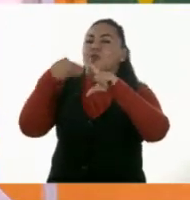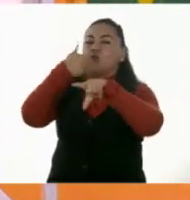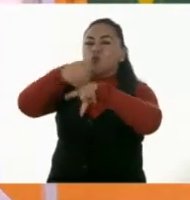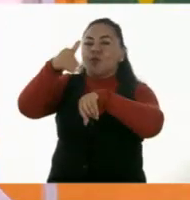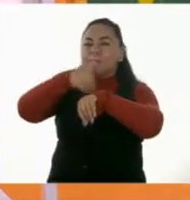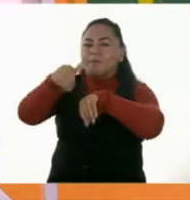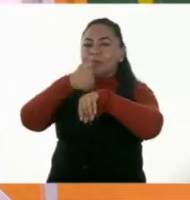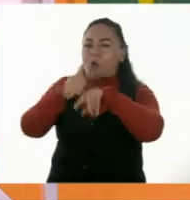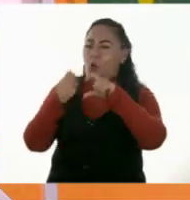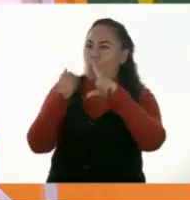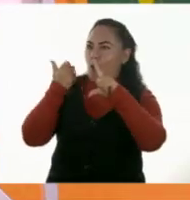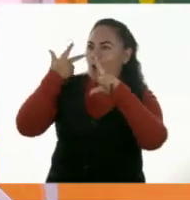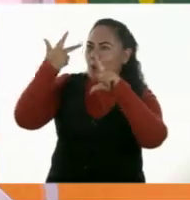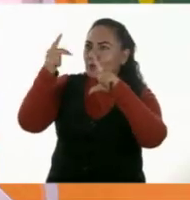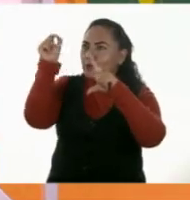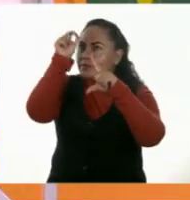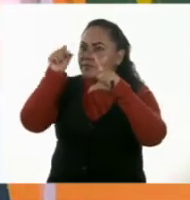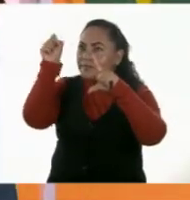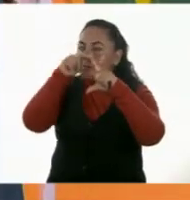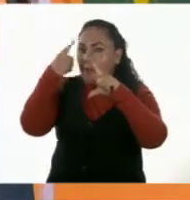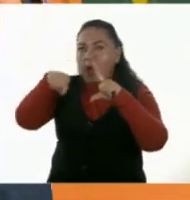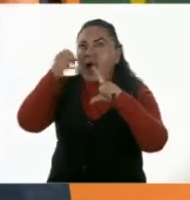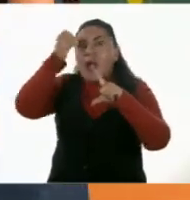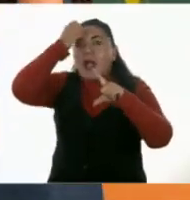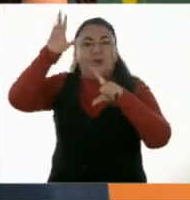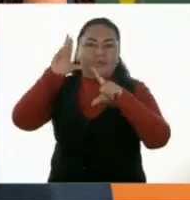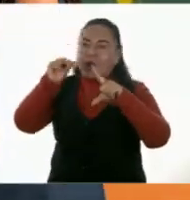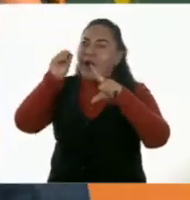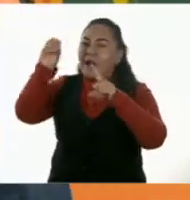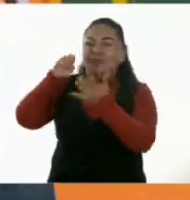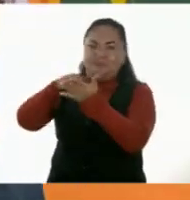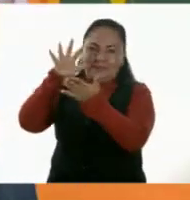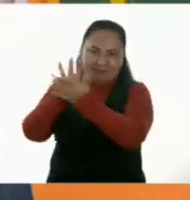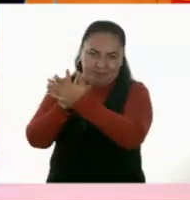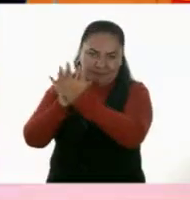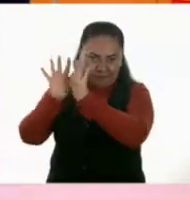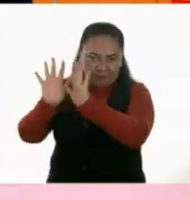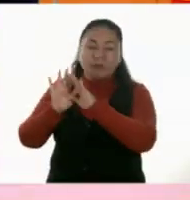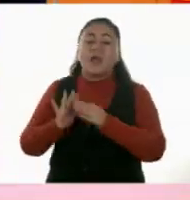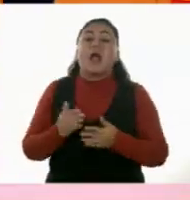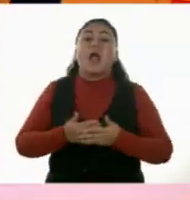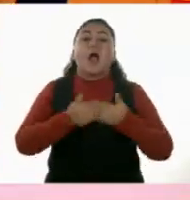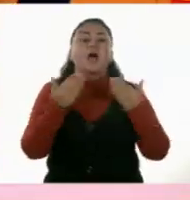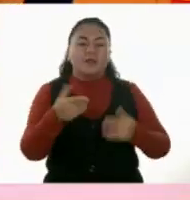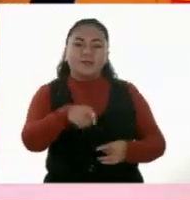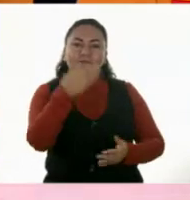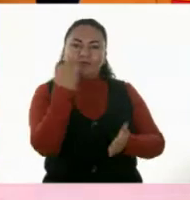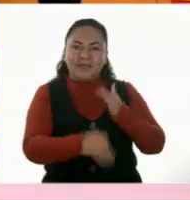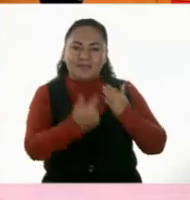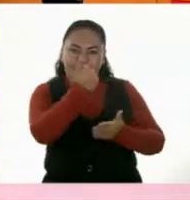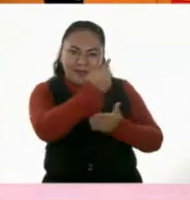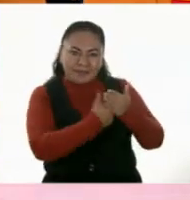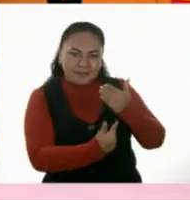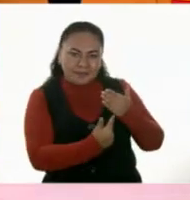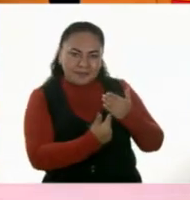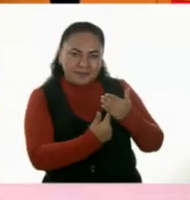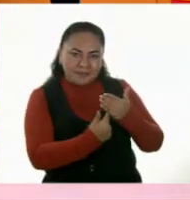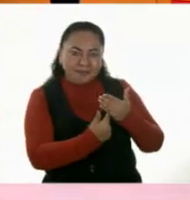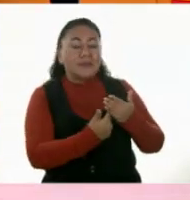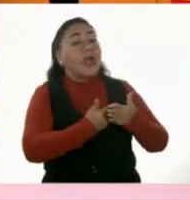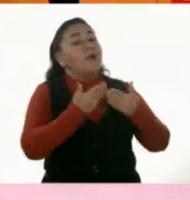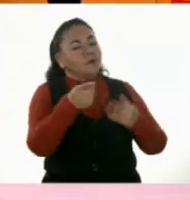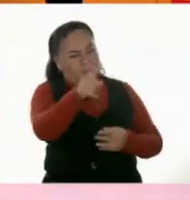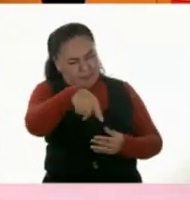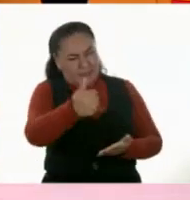el numerito para que no se nos olvide cuántas fichitas son. Y ya nada más queda un grupo por contar. Así que,